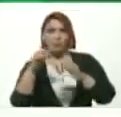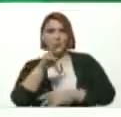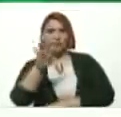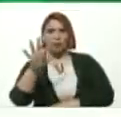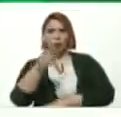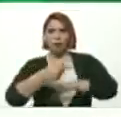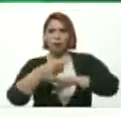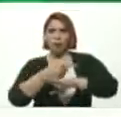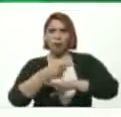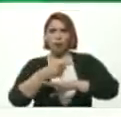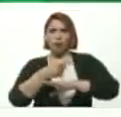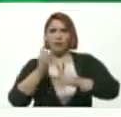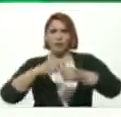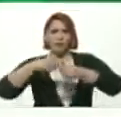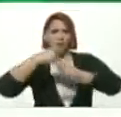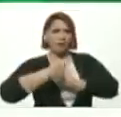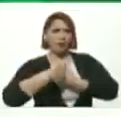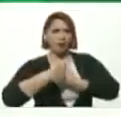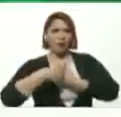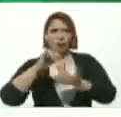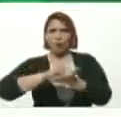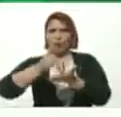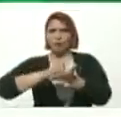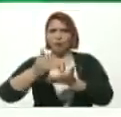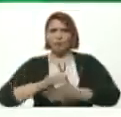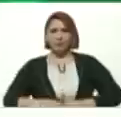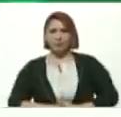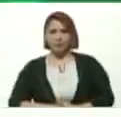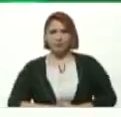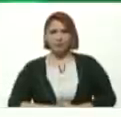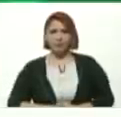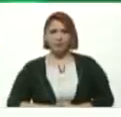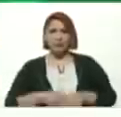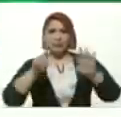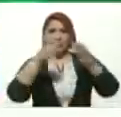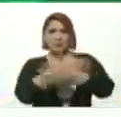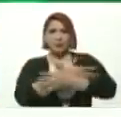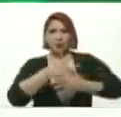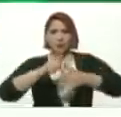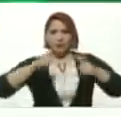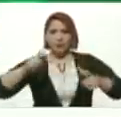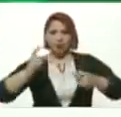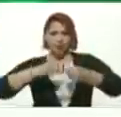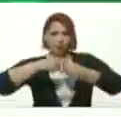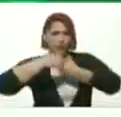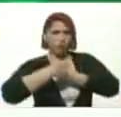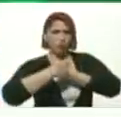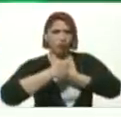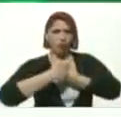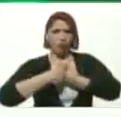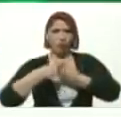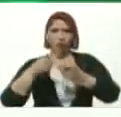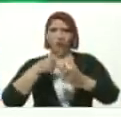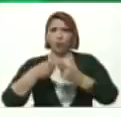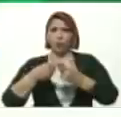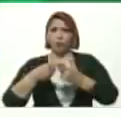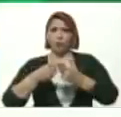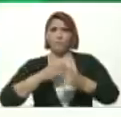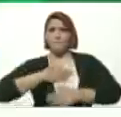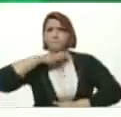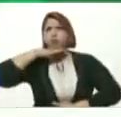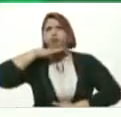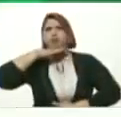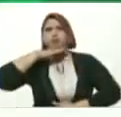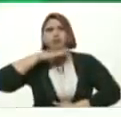horas Se inscribieron Se anotaron en el whatsapp 6 millones de personas Entonces Colapsó